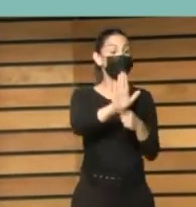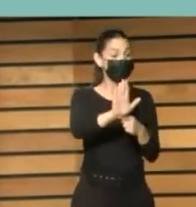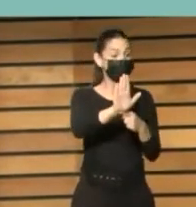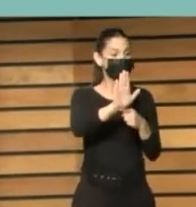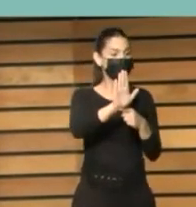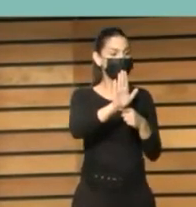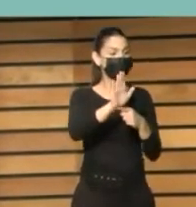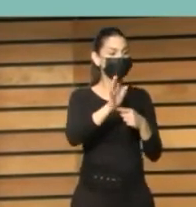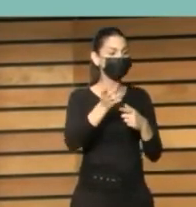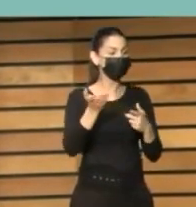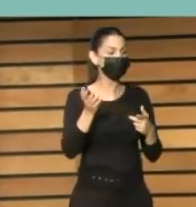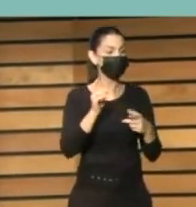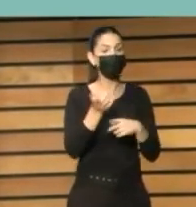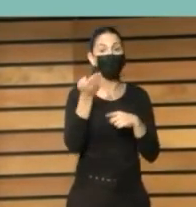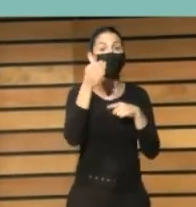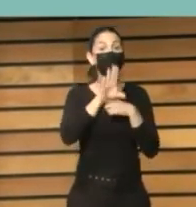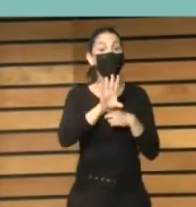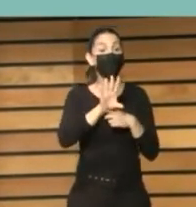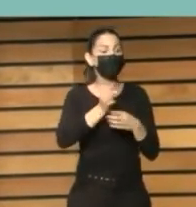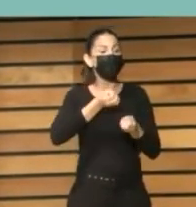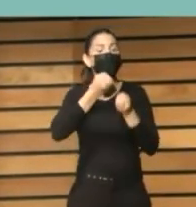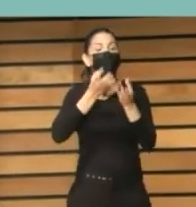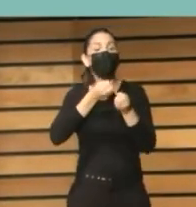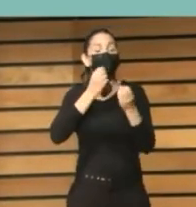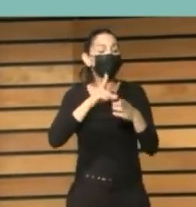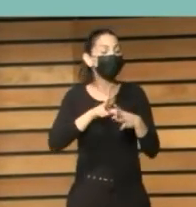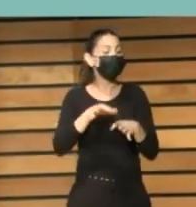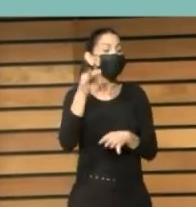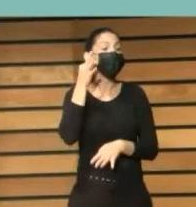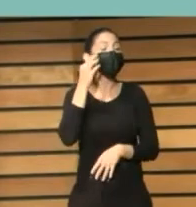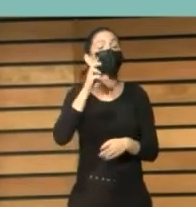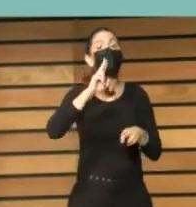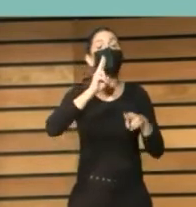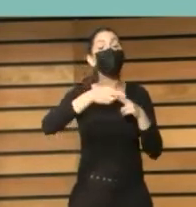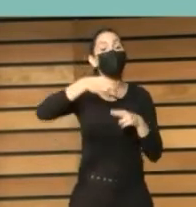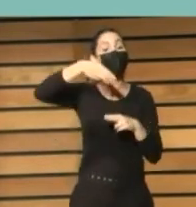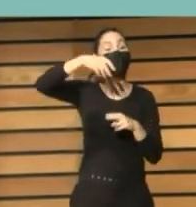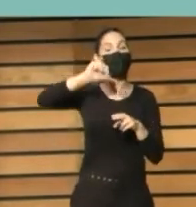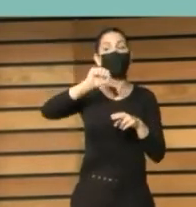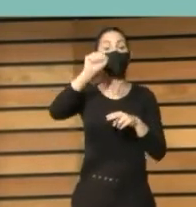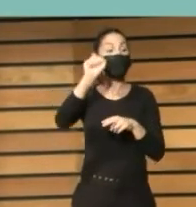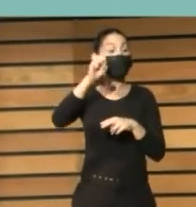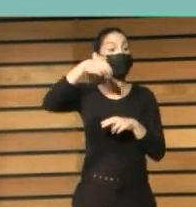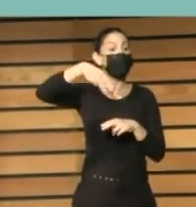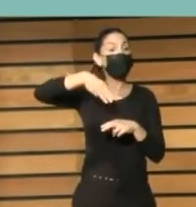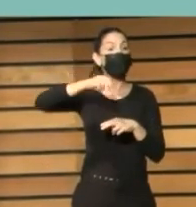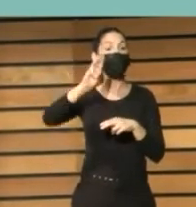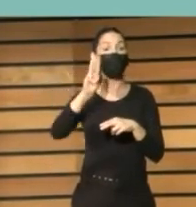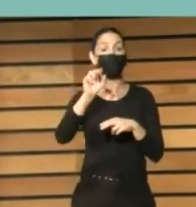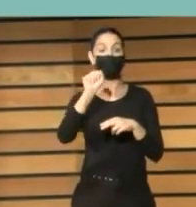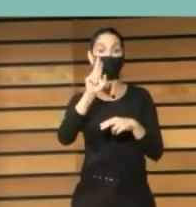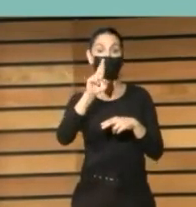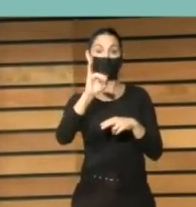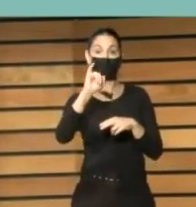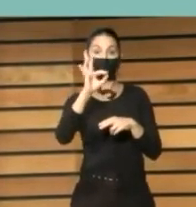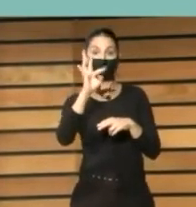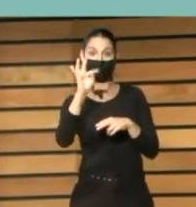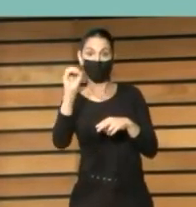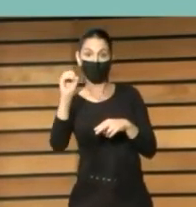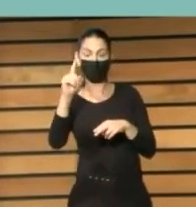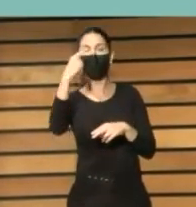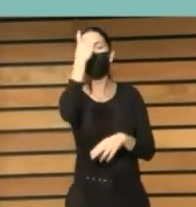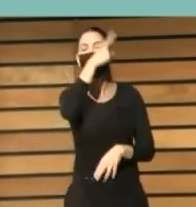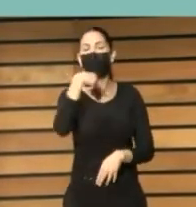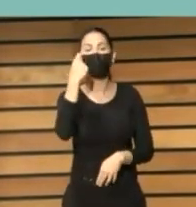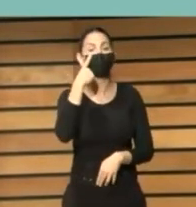y este para mí es el relato de Amparito que es esta señora que ven ustedes en este lateral de la pantalla fíjense en las caras